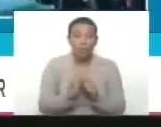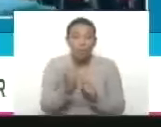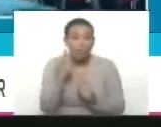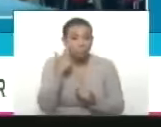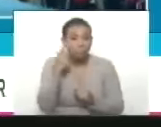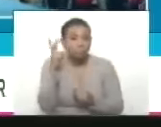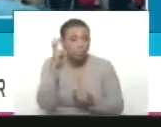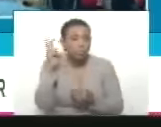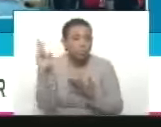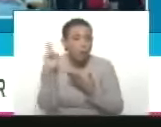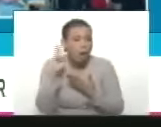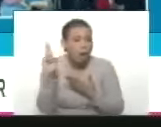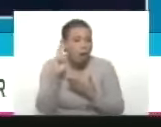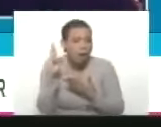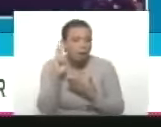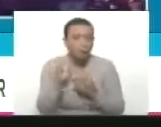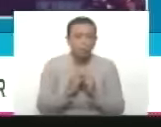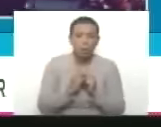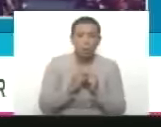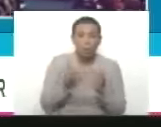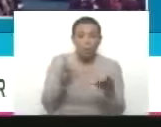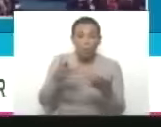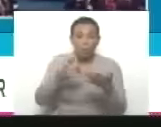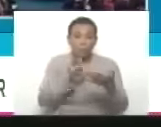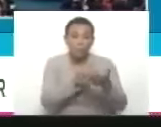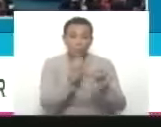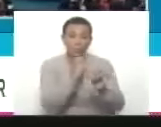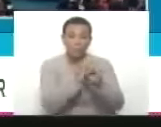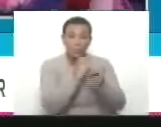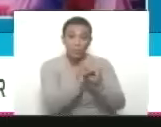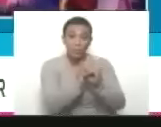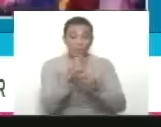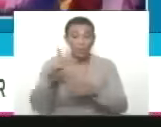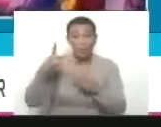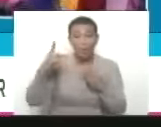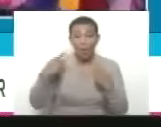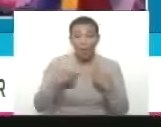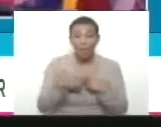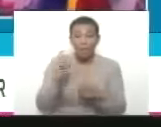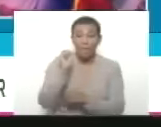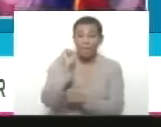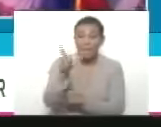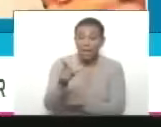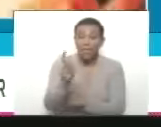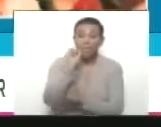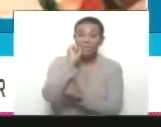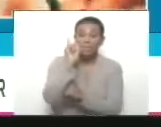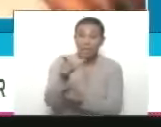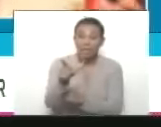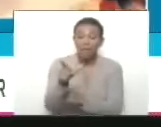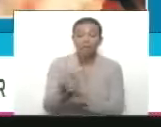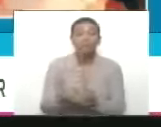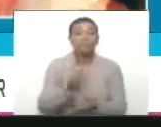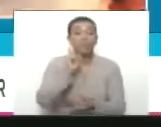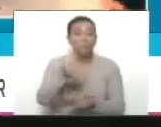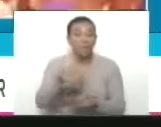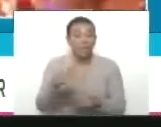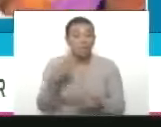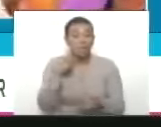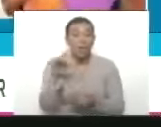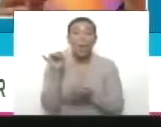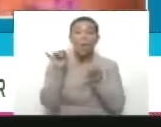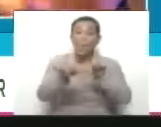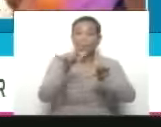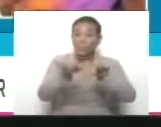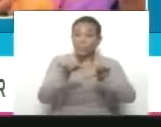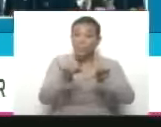escuches por radio, me veas por Telegram, estamos transmitiendo por Telegram, ¿verdad? Por YouTube,